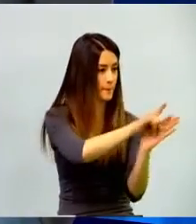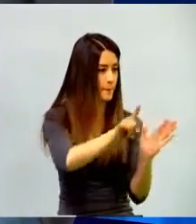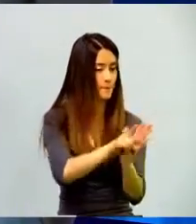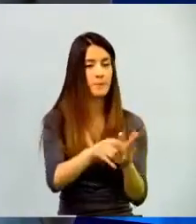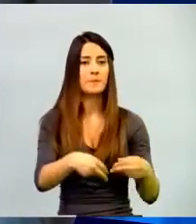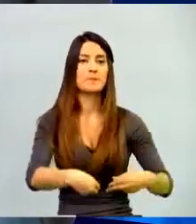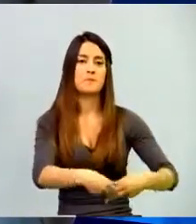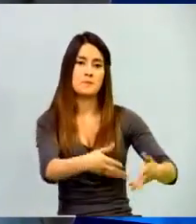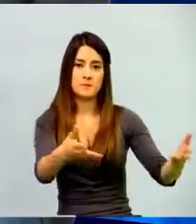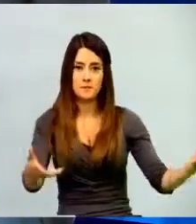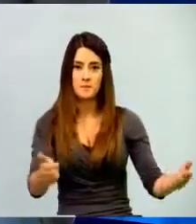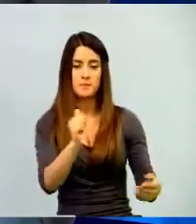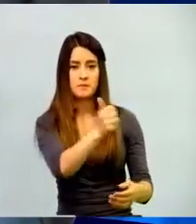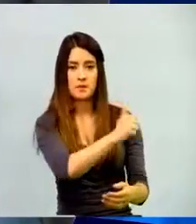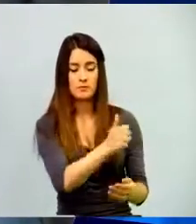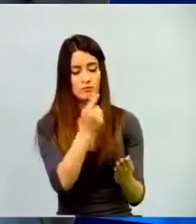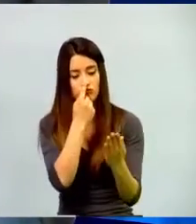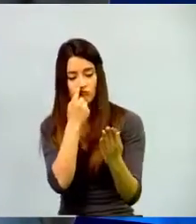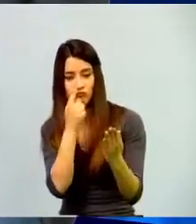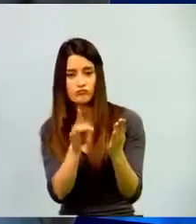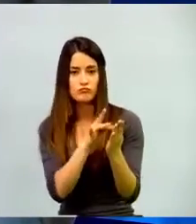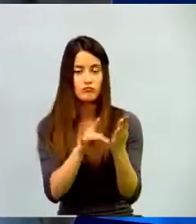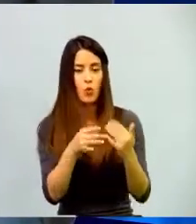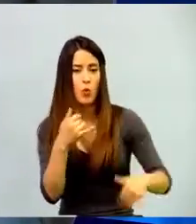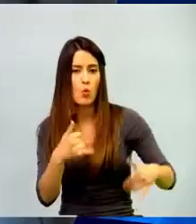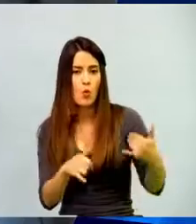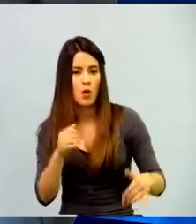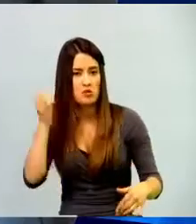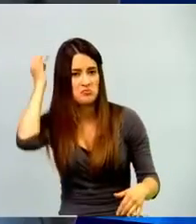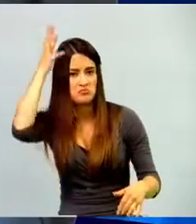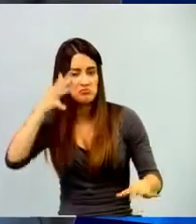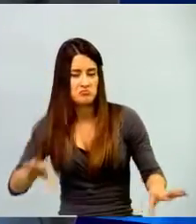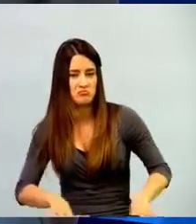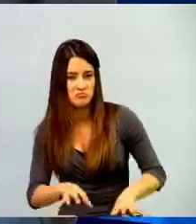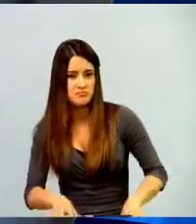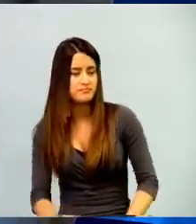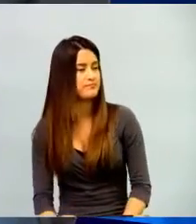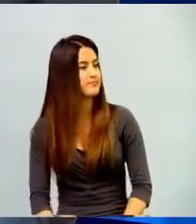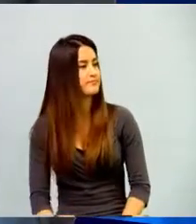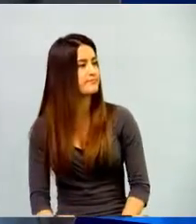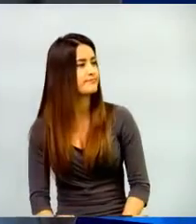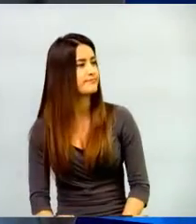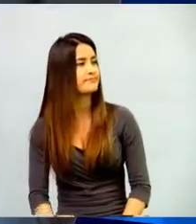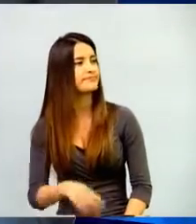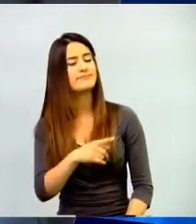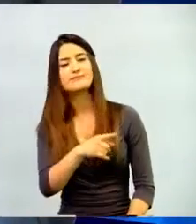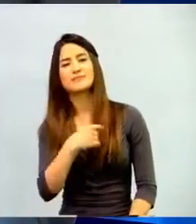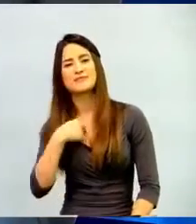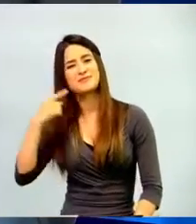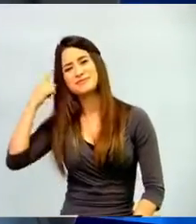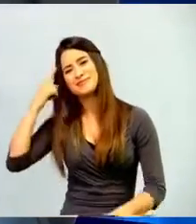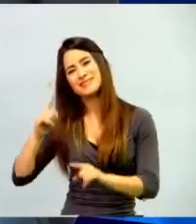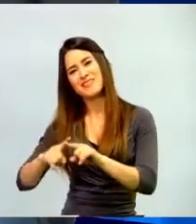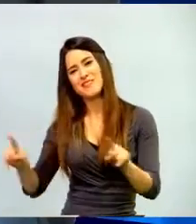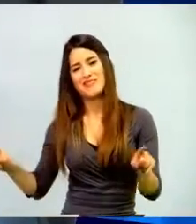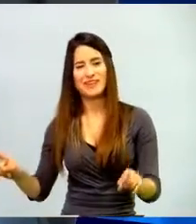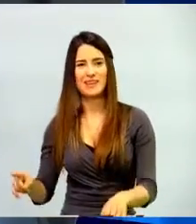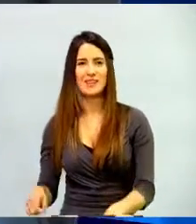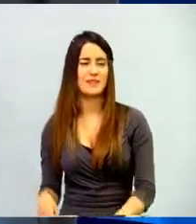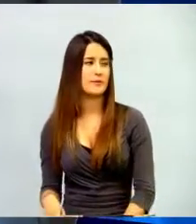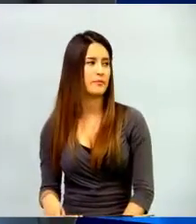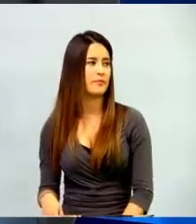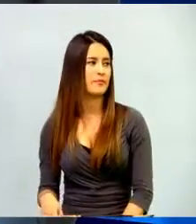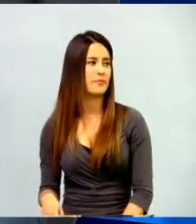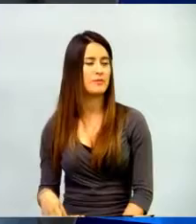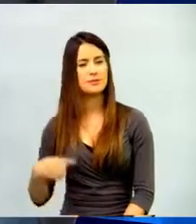oportunidad de participar en muchos de estos juegos y dinámicas de gamificación. Yo pienso en otra cosa, tal vez en algo más análogo. No